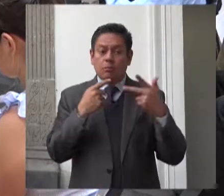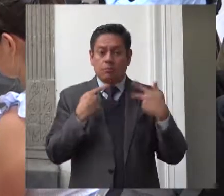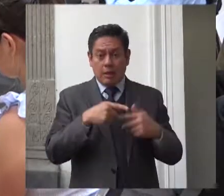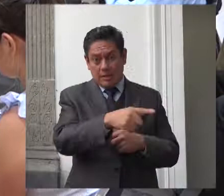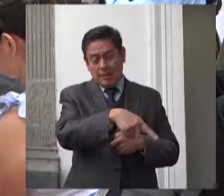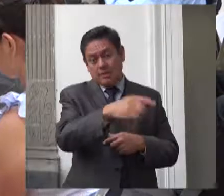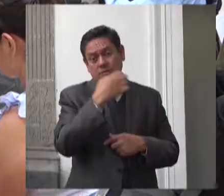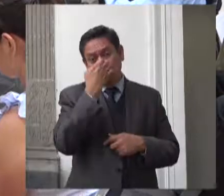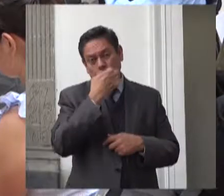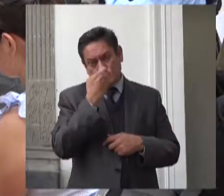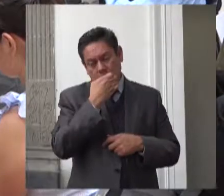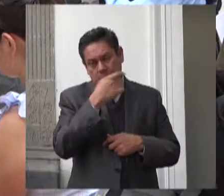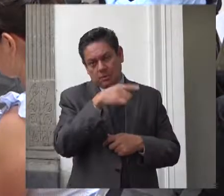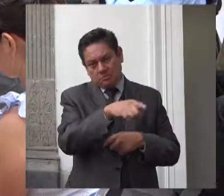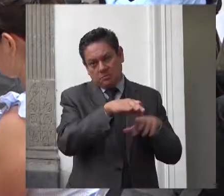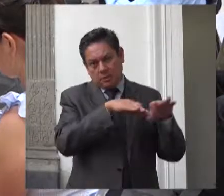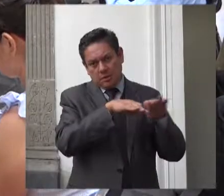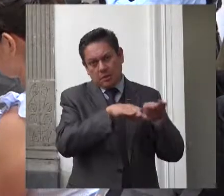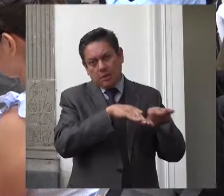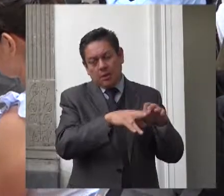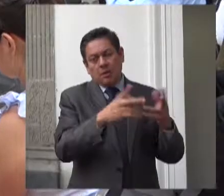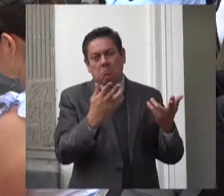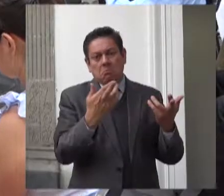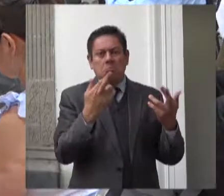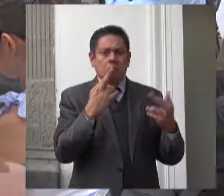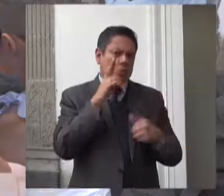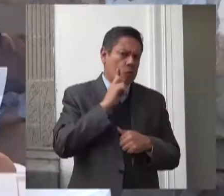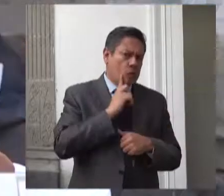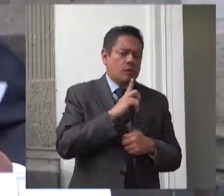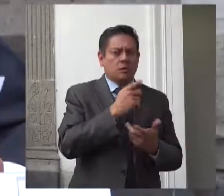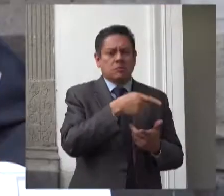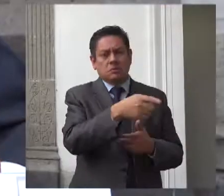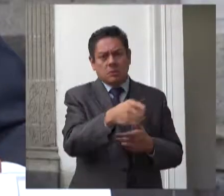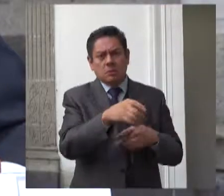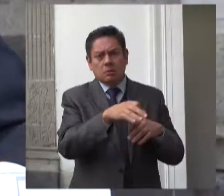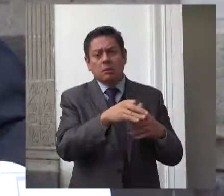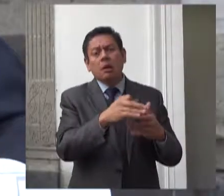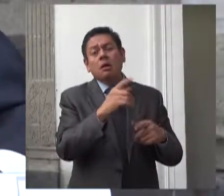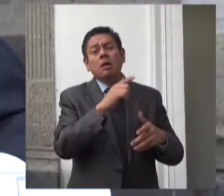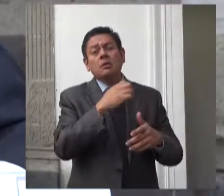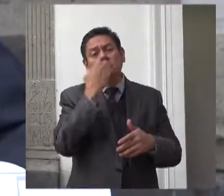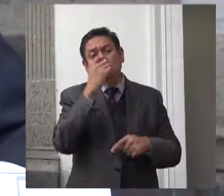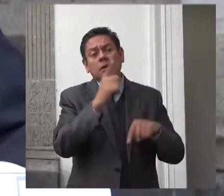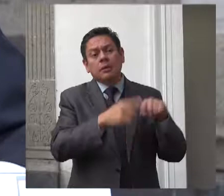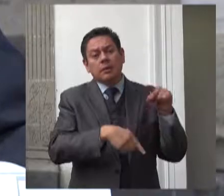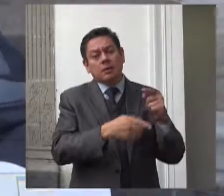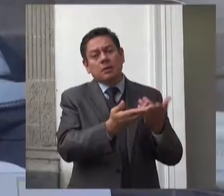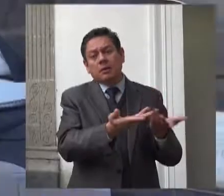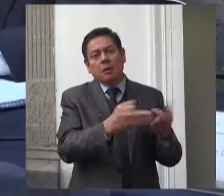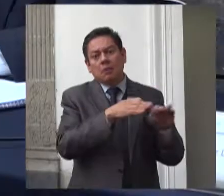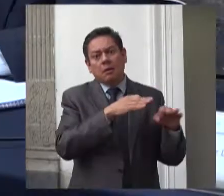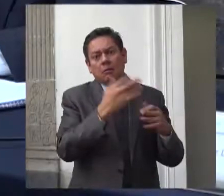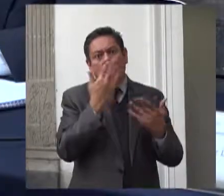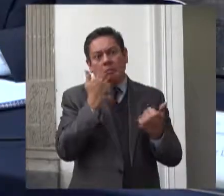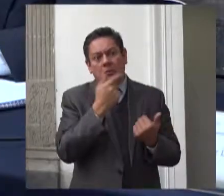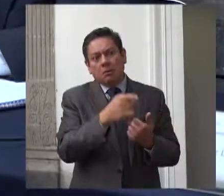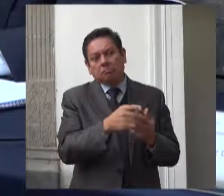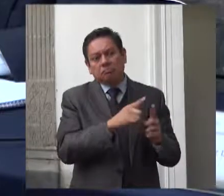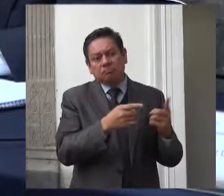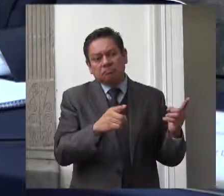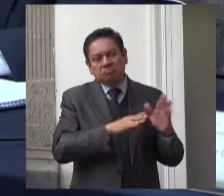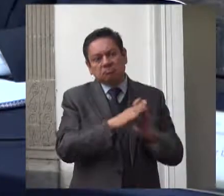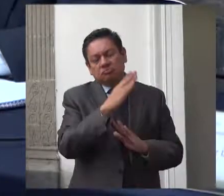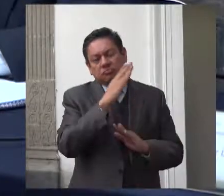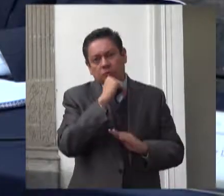las despoja de su oportunidad de tener un trabajo y un desarrollo personal. Y sexto, la